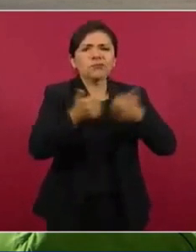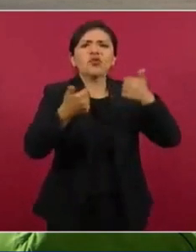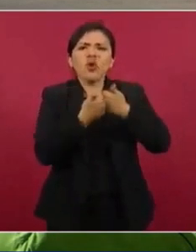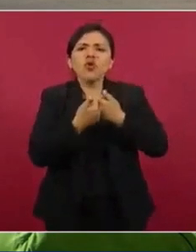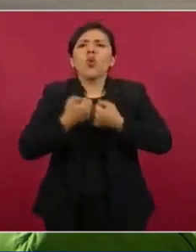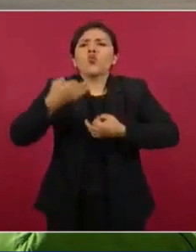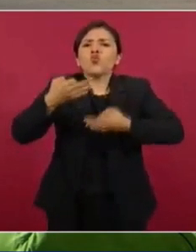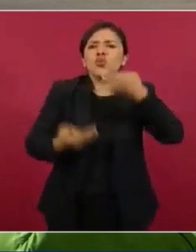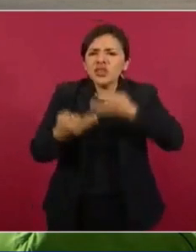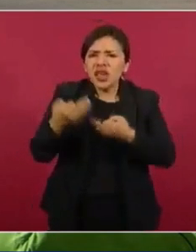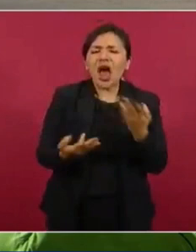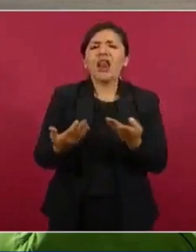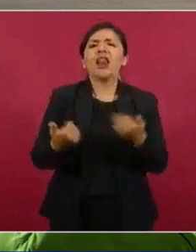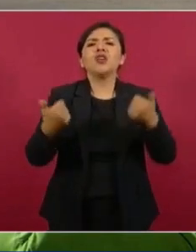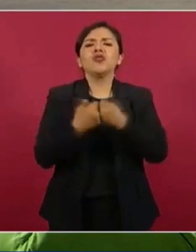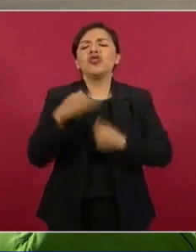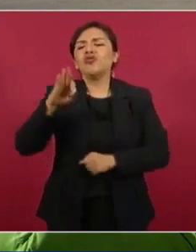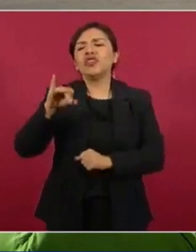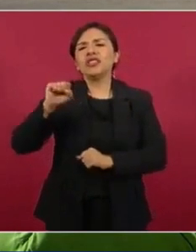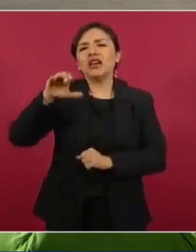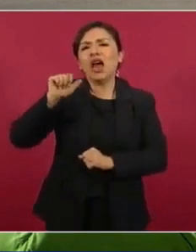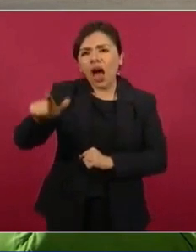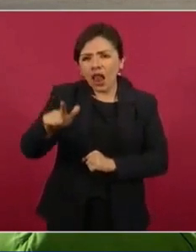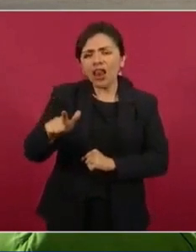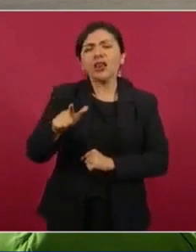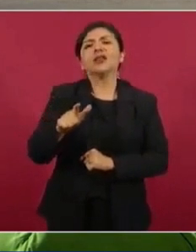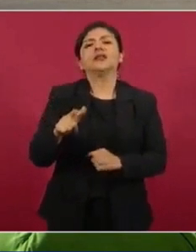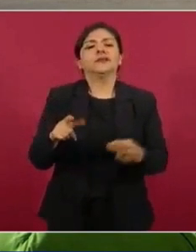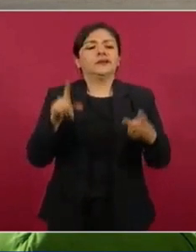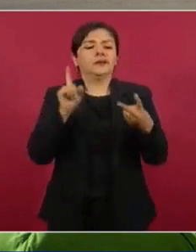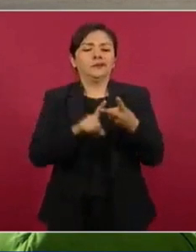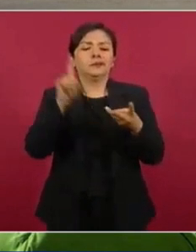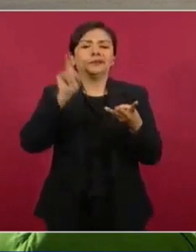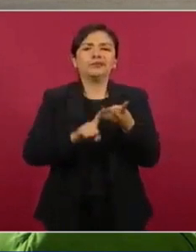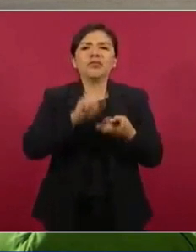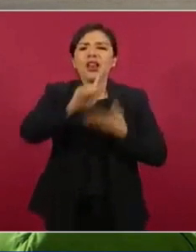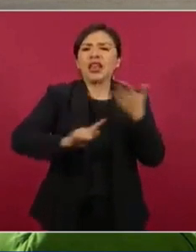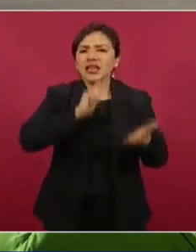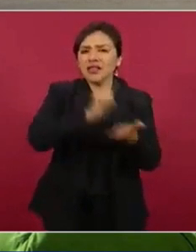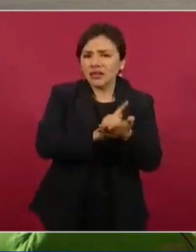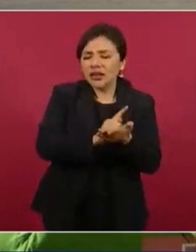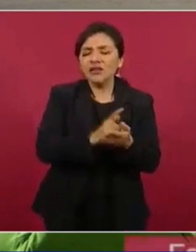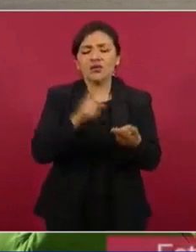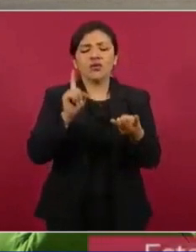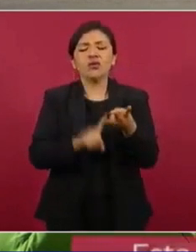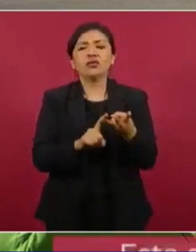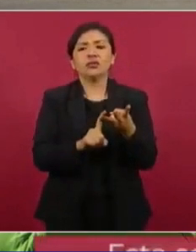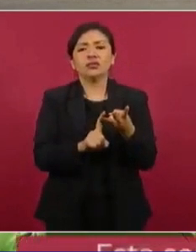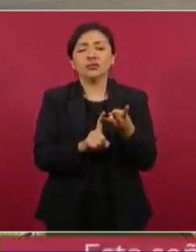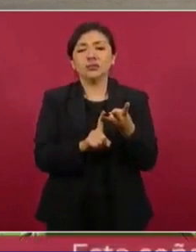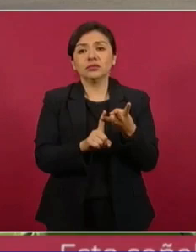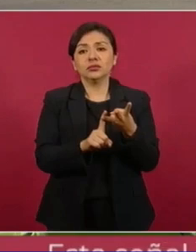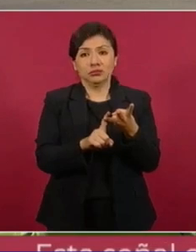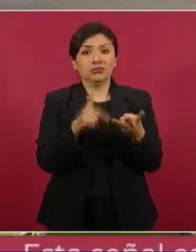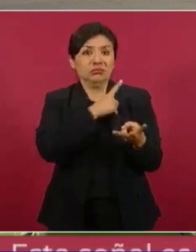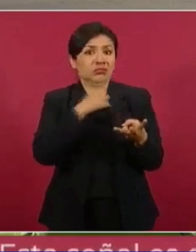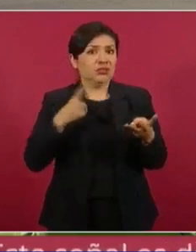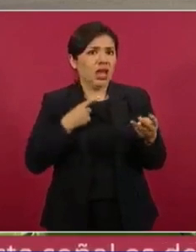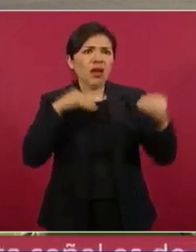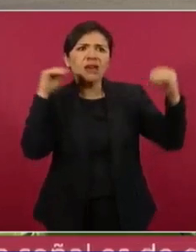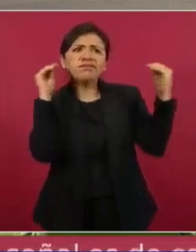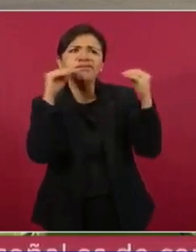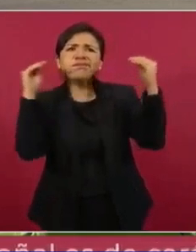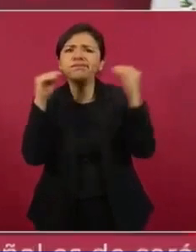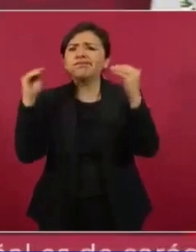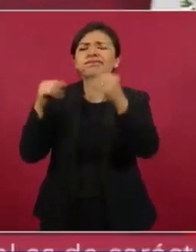Judicial, con la Fiscalía, con el Poder Legislativo, Tiene que hablar con todos